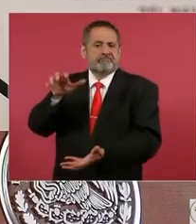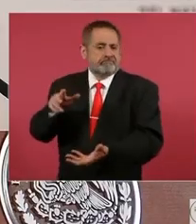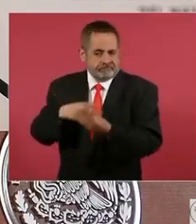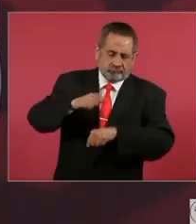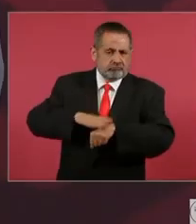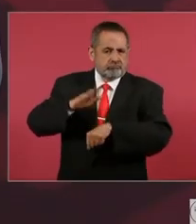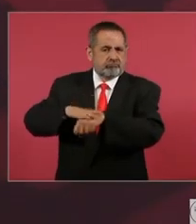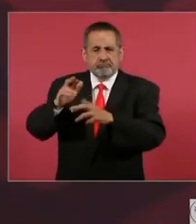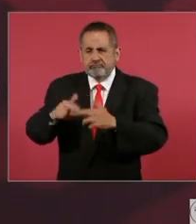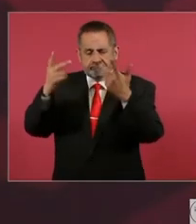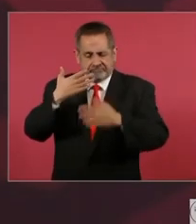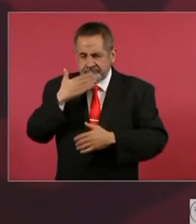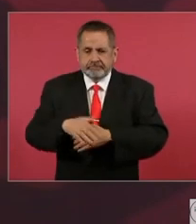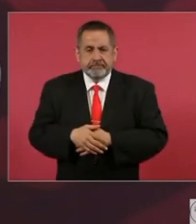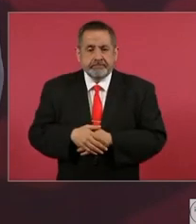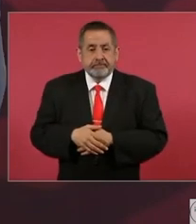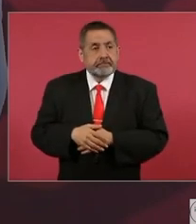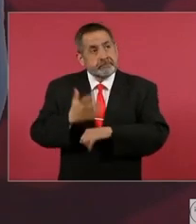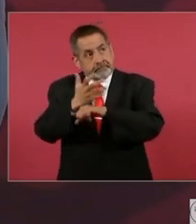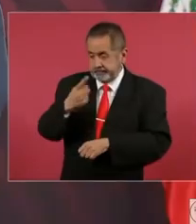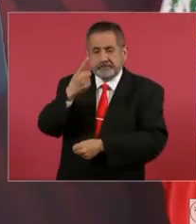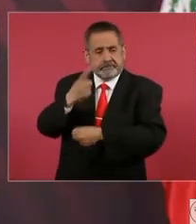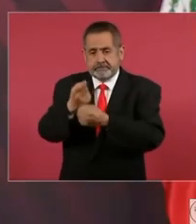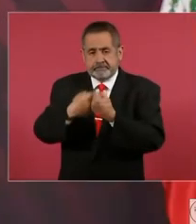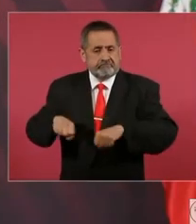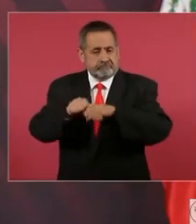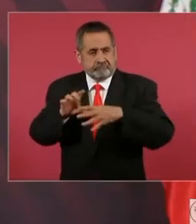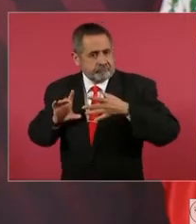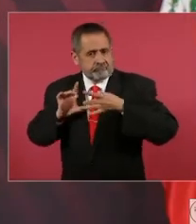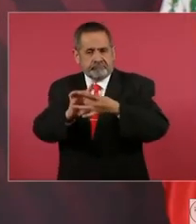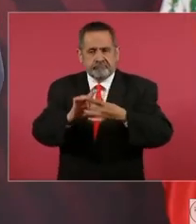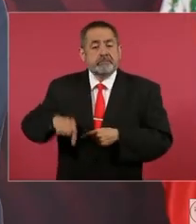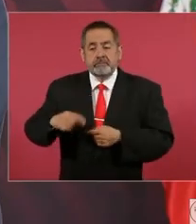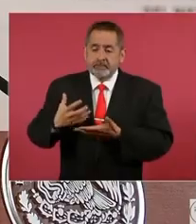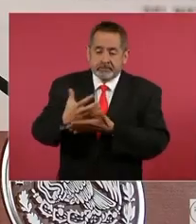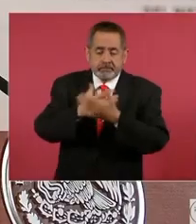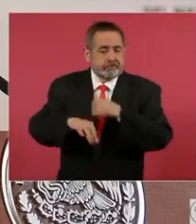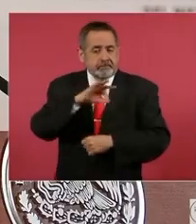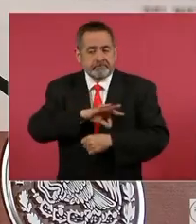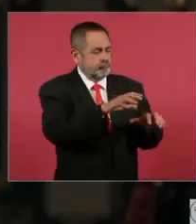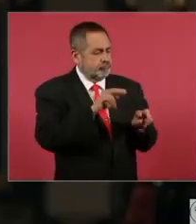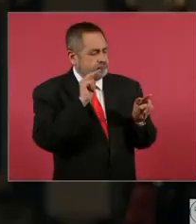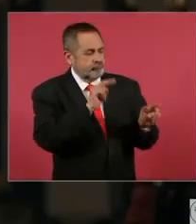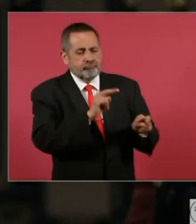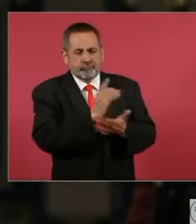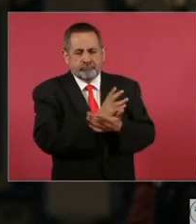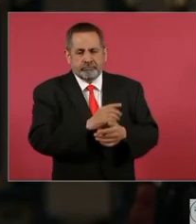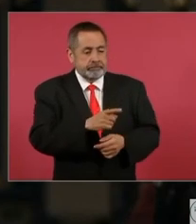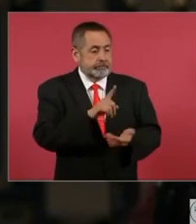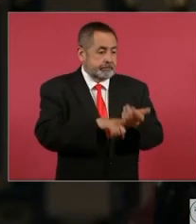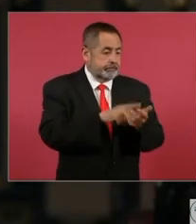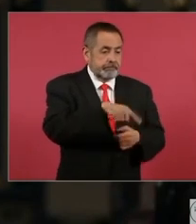inversión extranjera, primer socio comercial de Estados Unidos, récord en utilidades para los bancos. Los que están